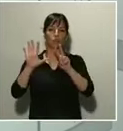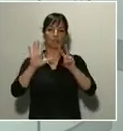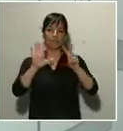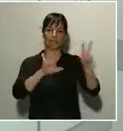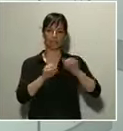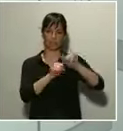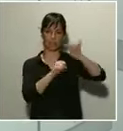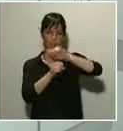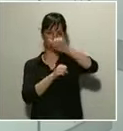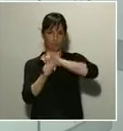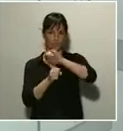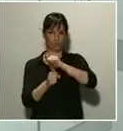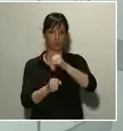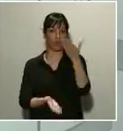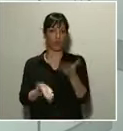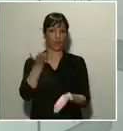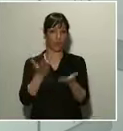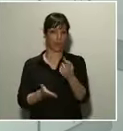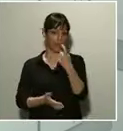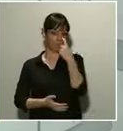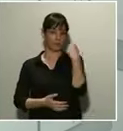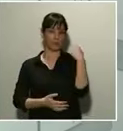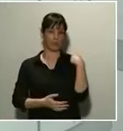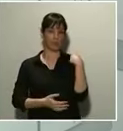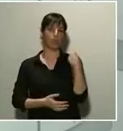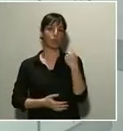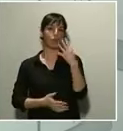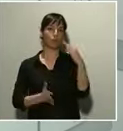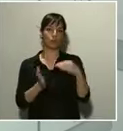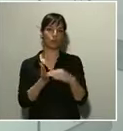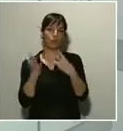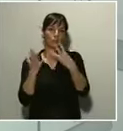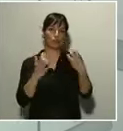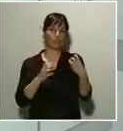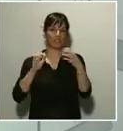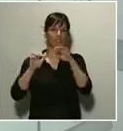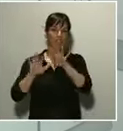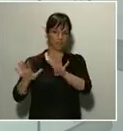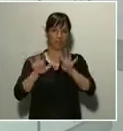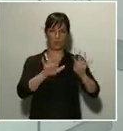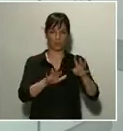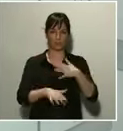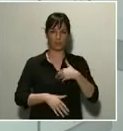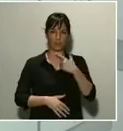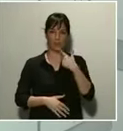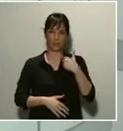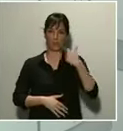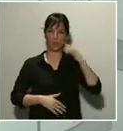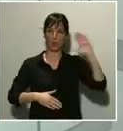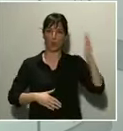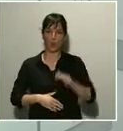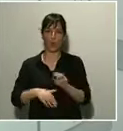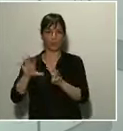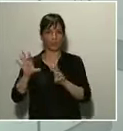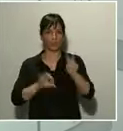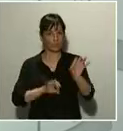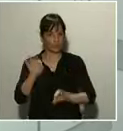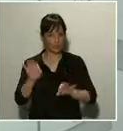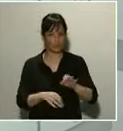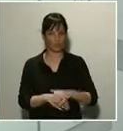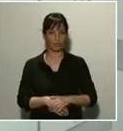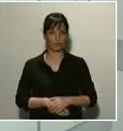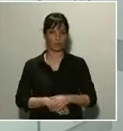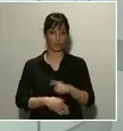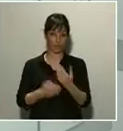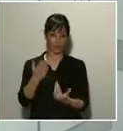.849 de hace un año, por lo tanto, un 82% de reducción. Y a lo largo del día se